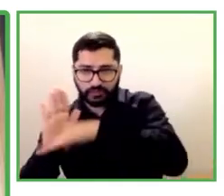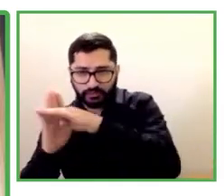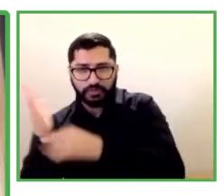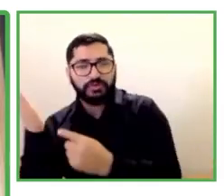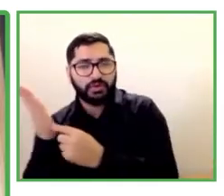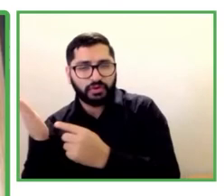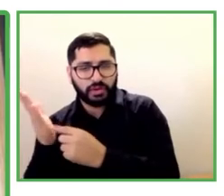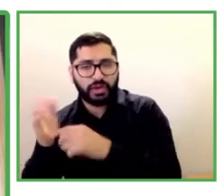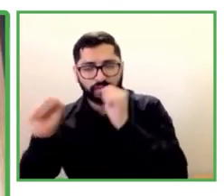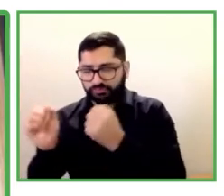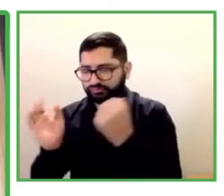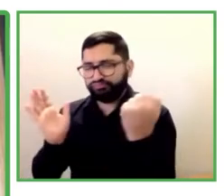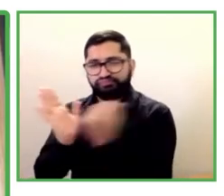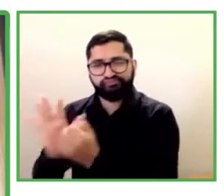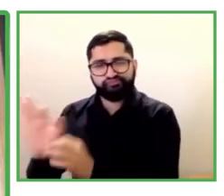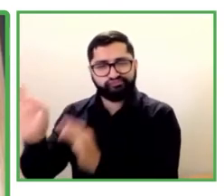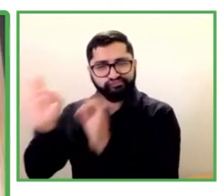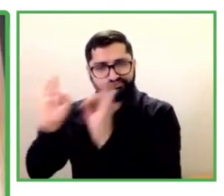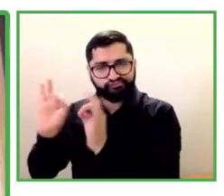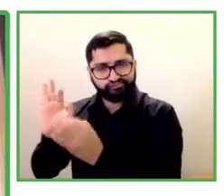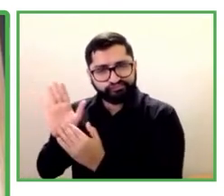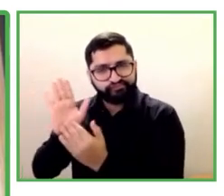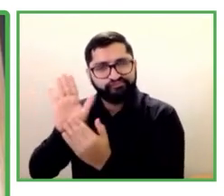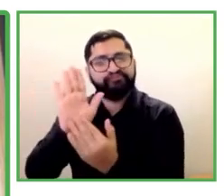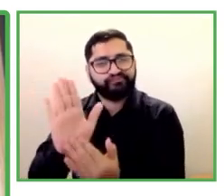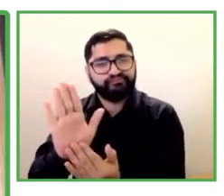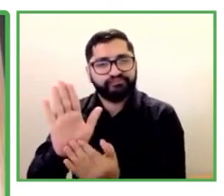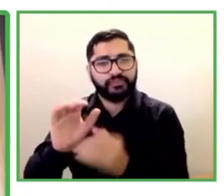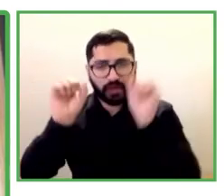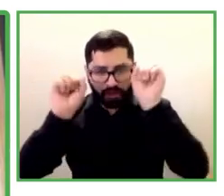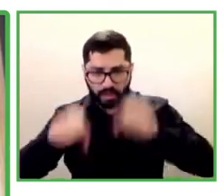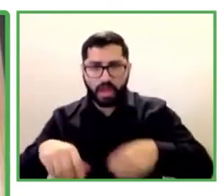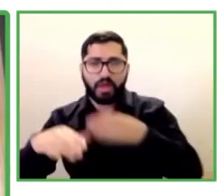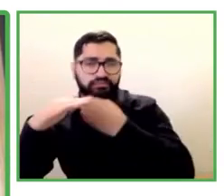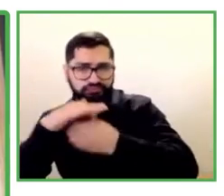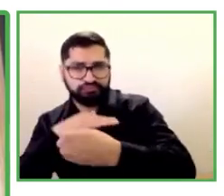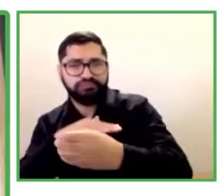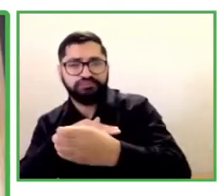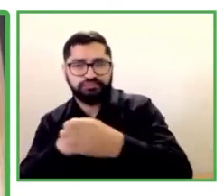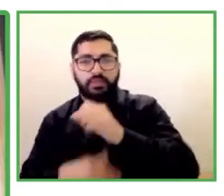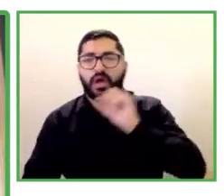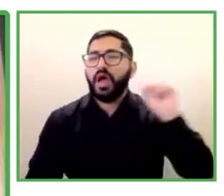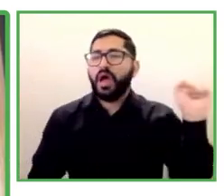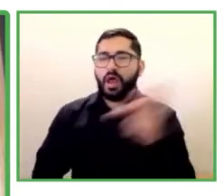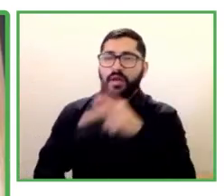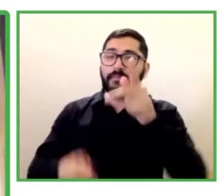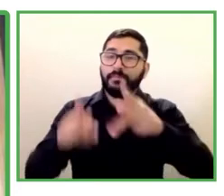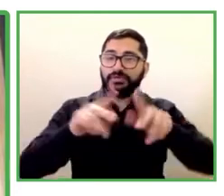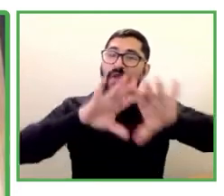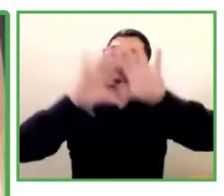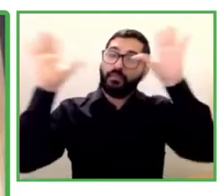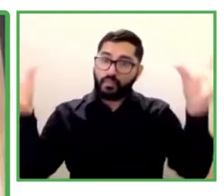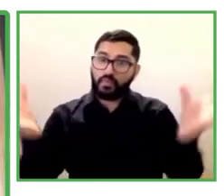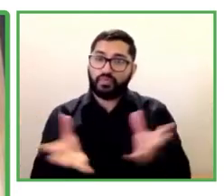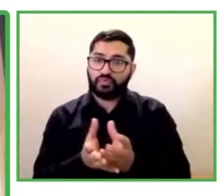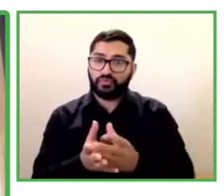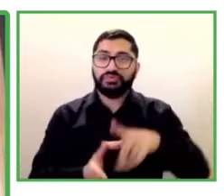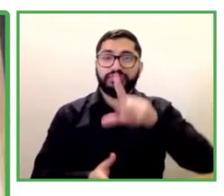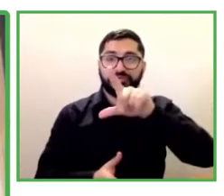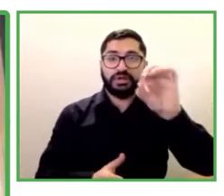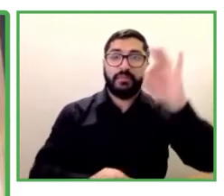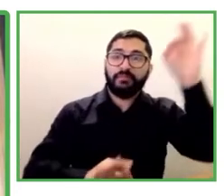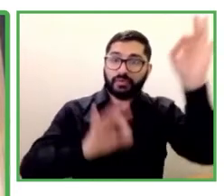podemos entregarle acceso a todas las personas del mundo, 70% de las ganancias de los